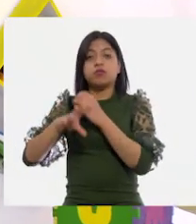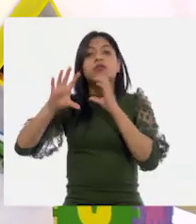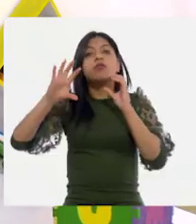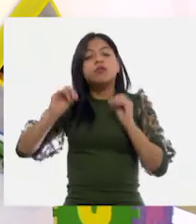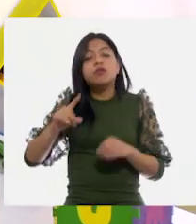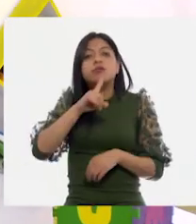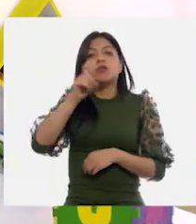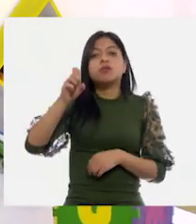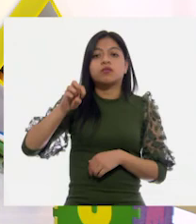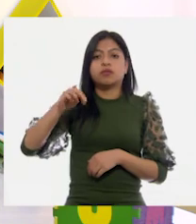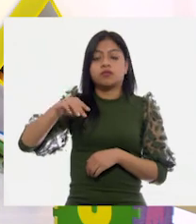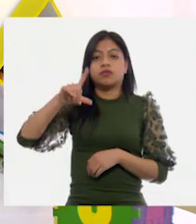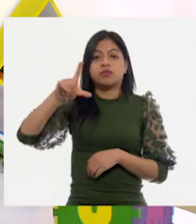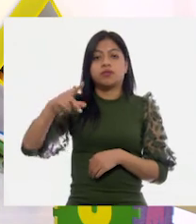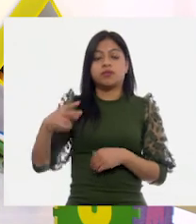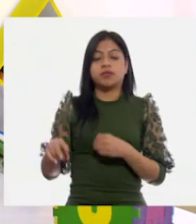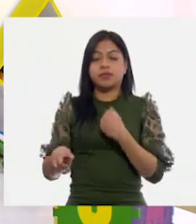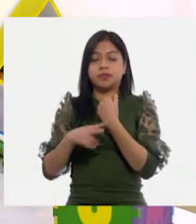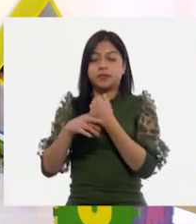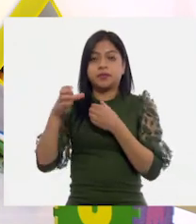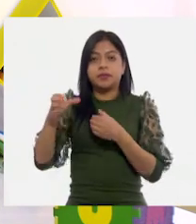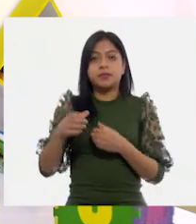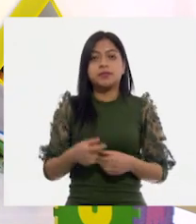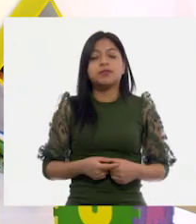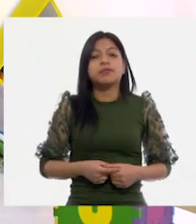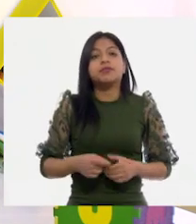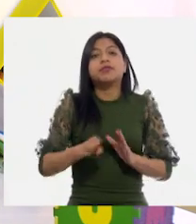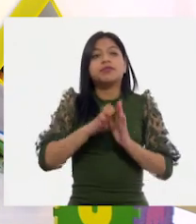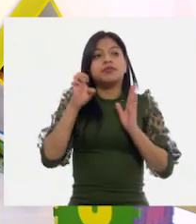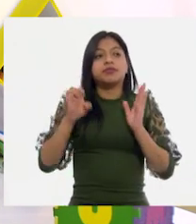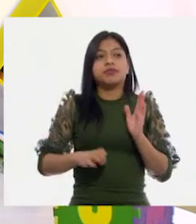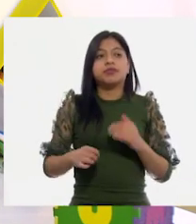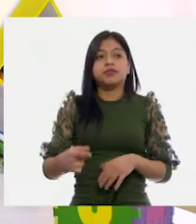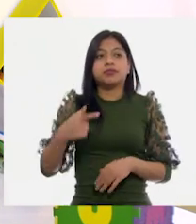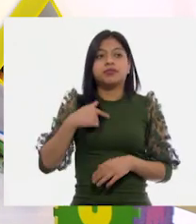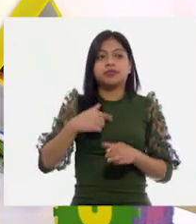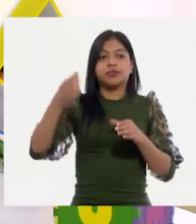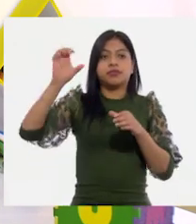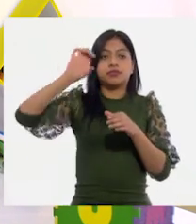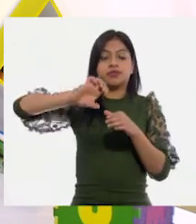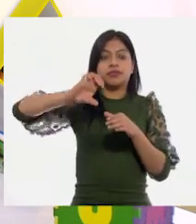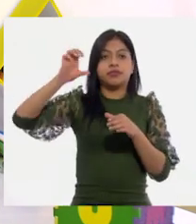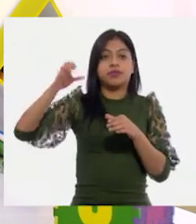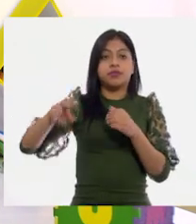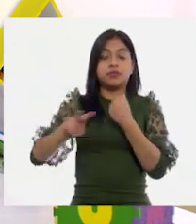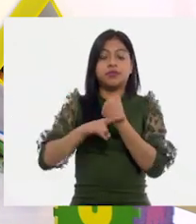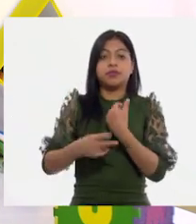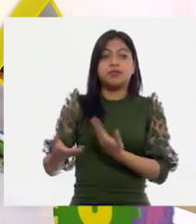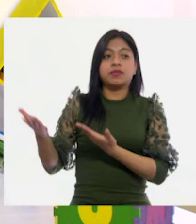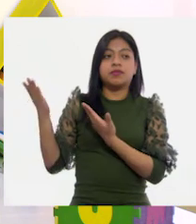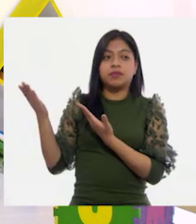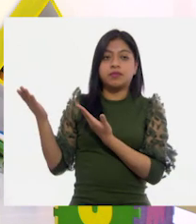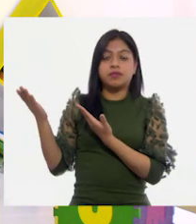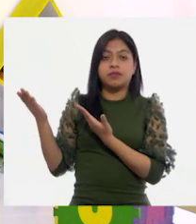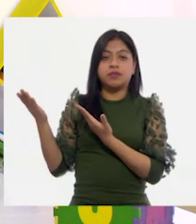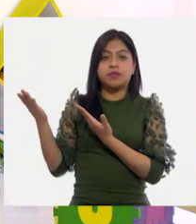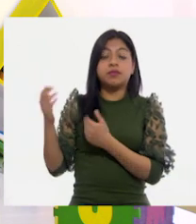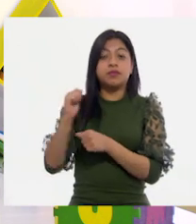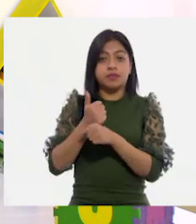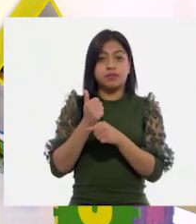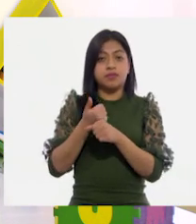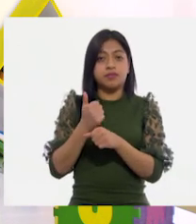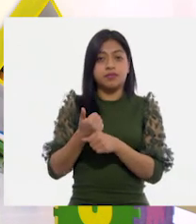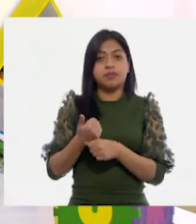100 mililitros. ¿Qué es lo que va a pasar? Si yo lo llené con este vaso, esta botella,